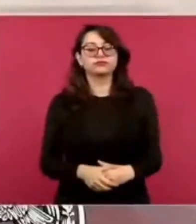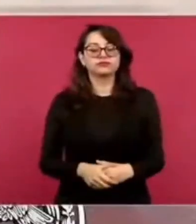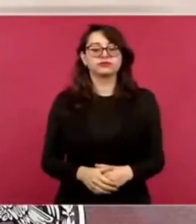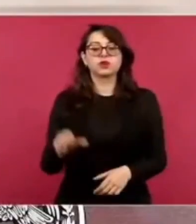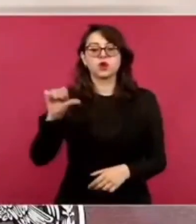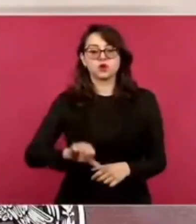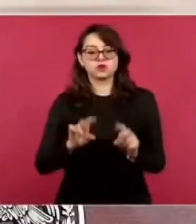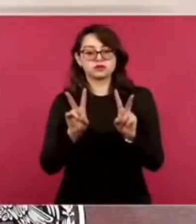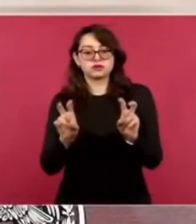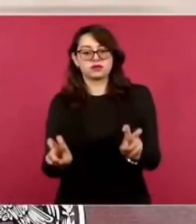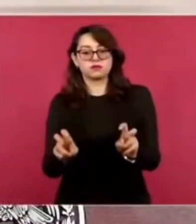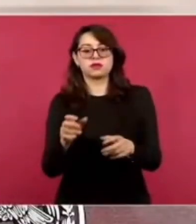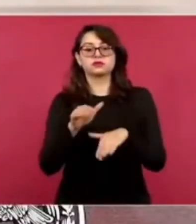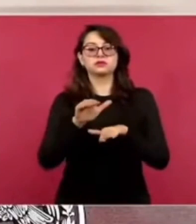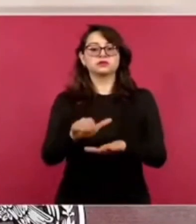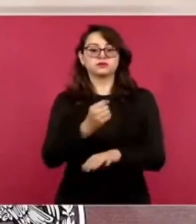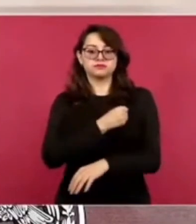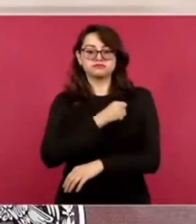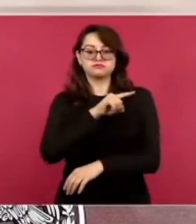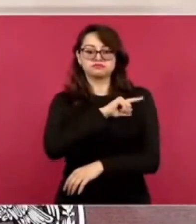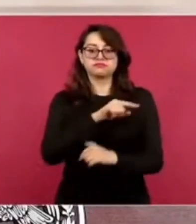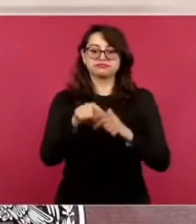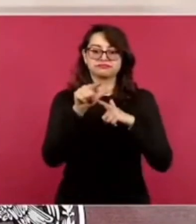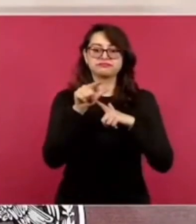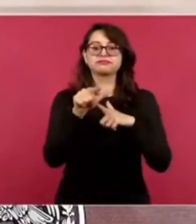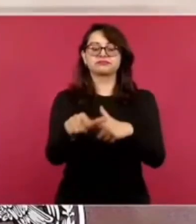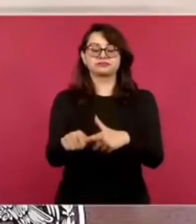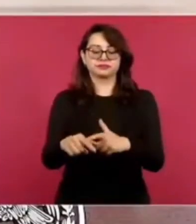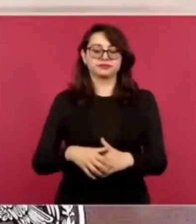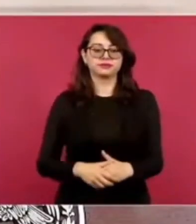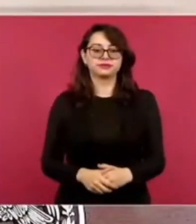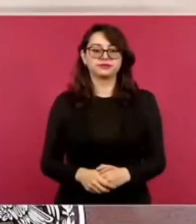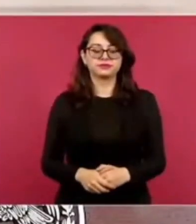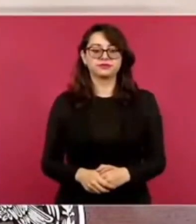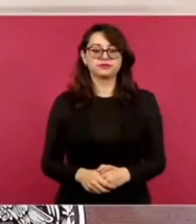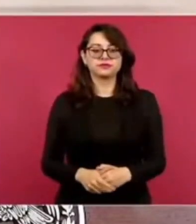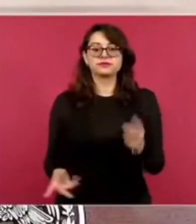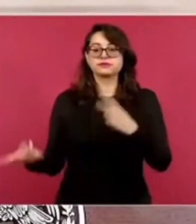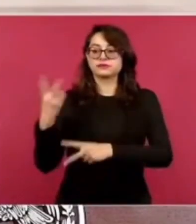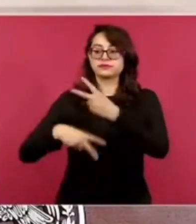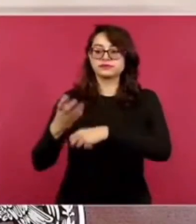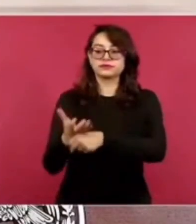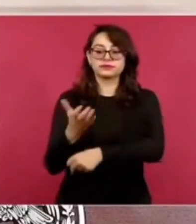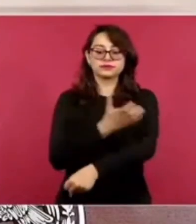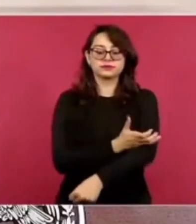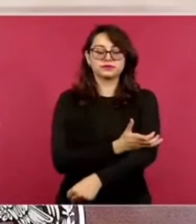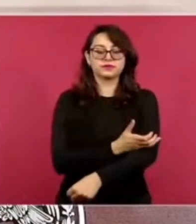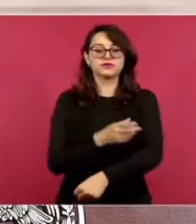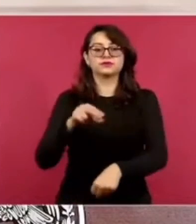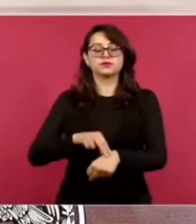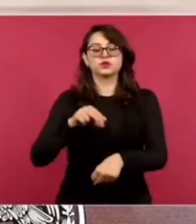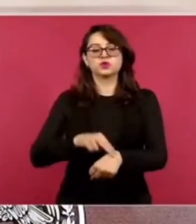en el pulso de la salud, teniendo la participación del doctor Ruy López Ridaura, subsecretario de